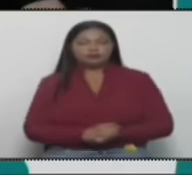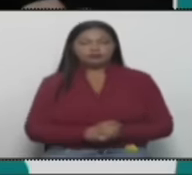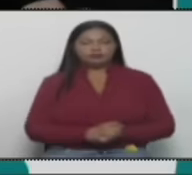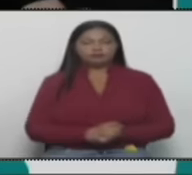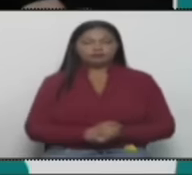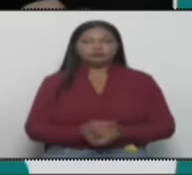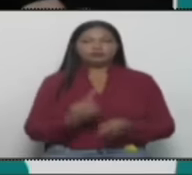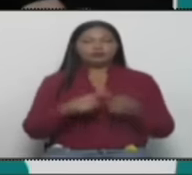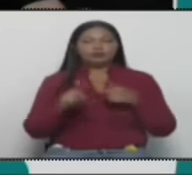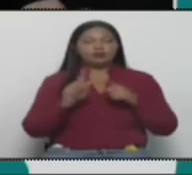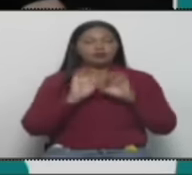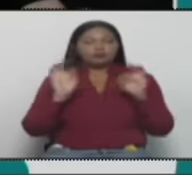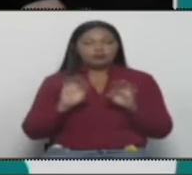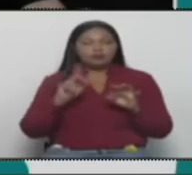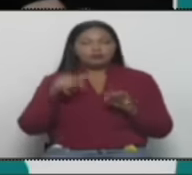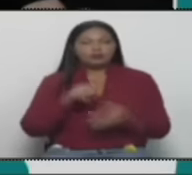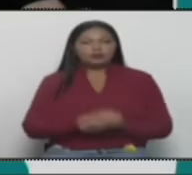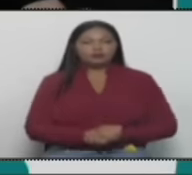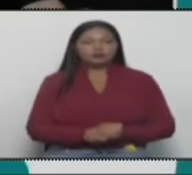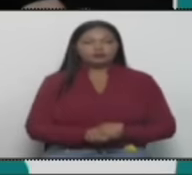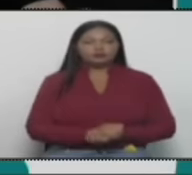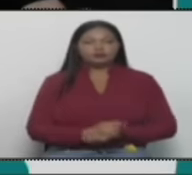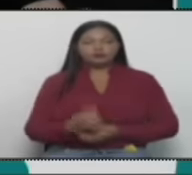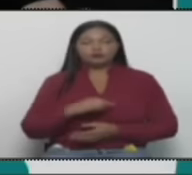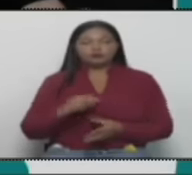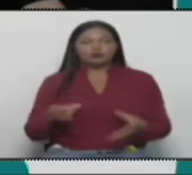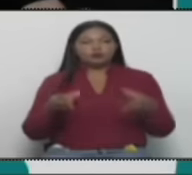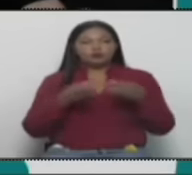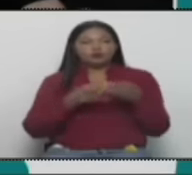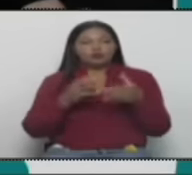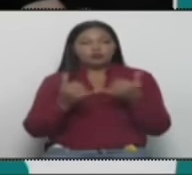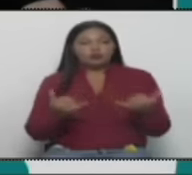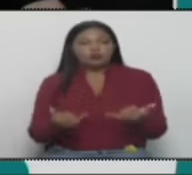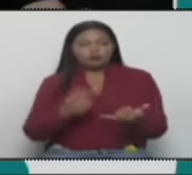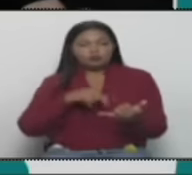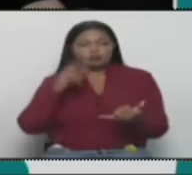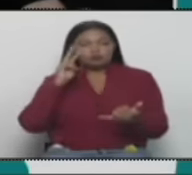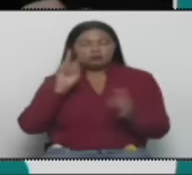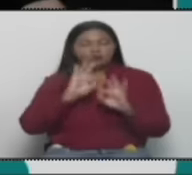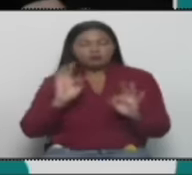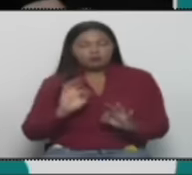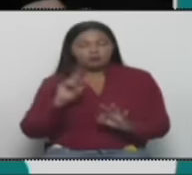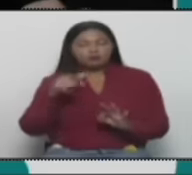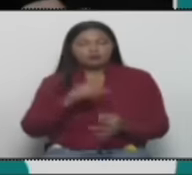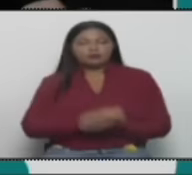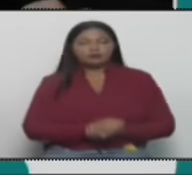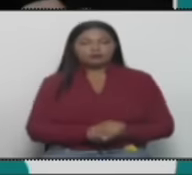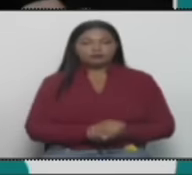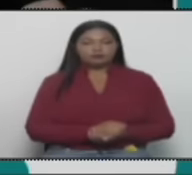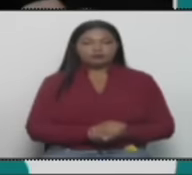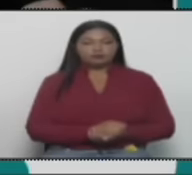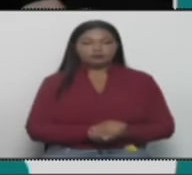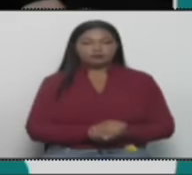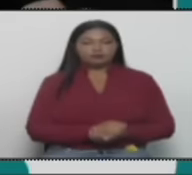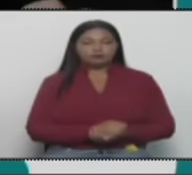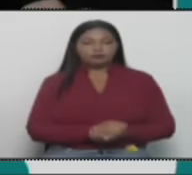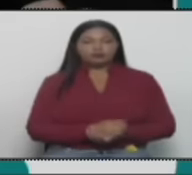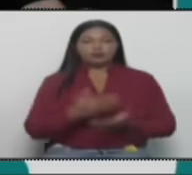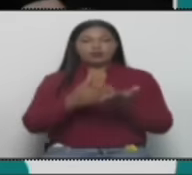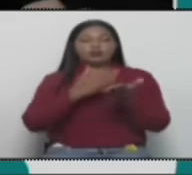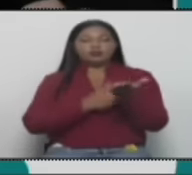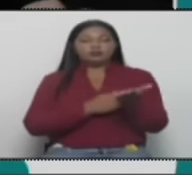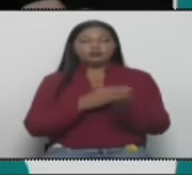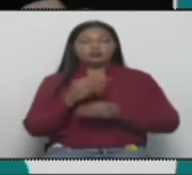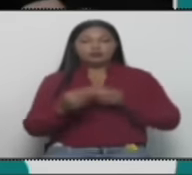otro lado, un sector extremo de la derecha venía haciéndolo antes en realidad